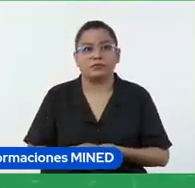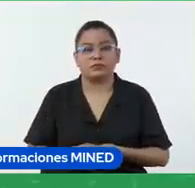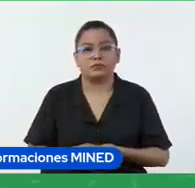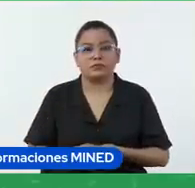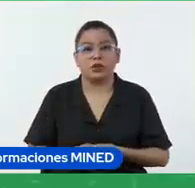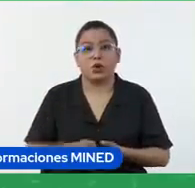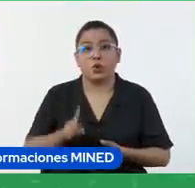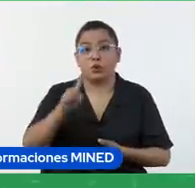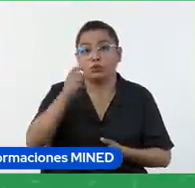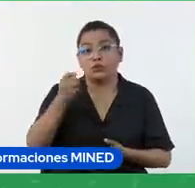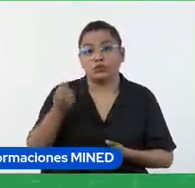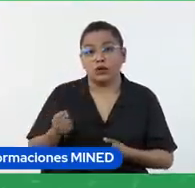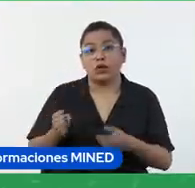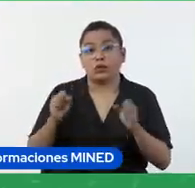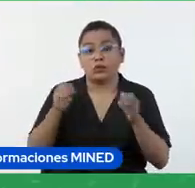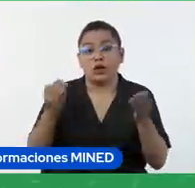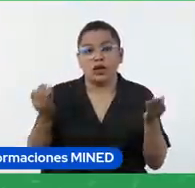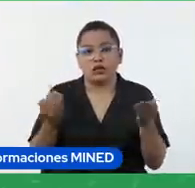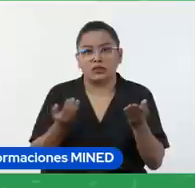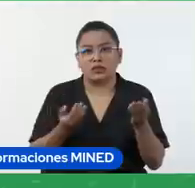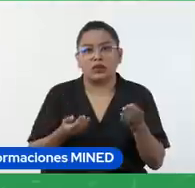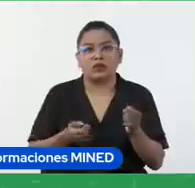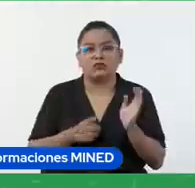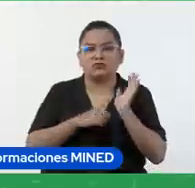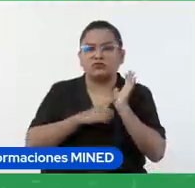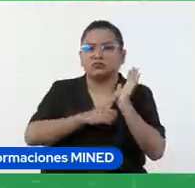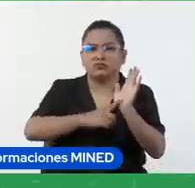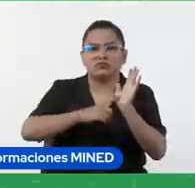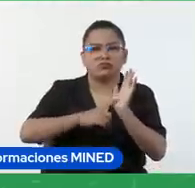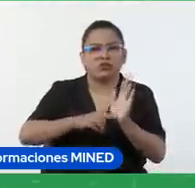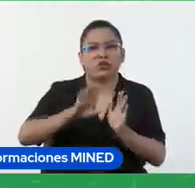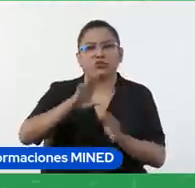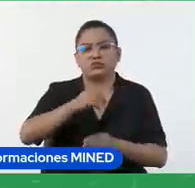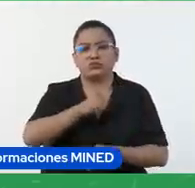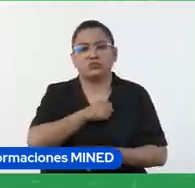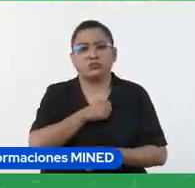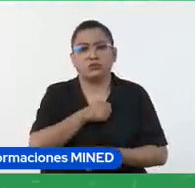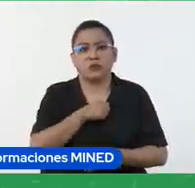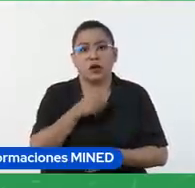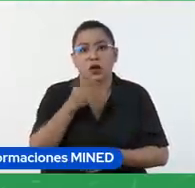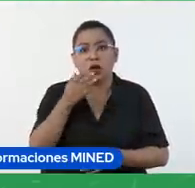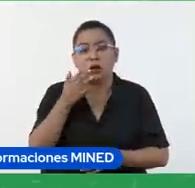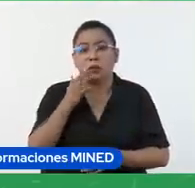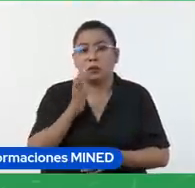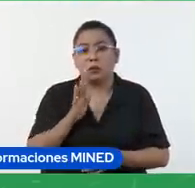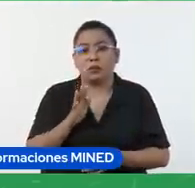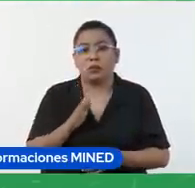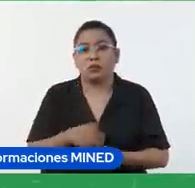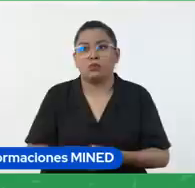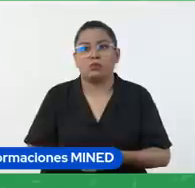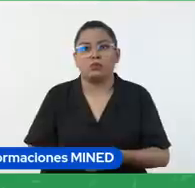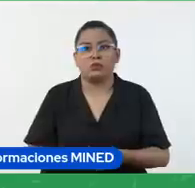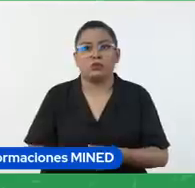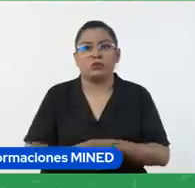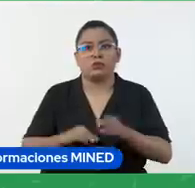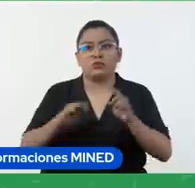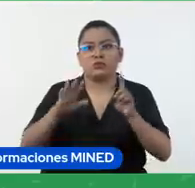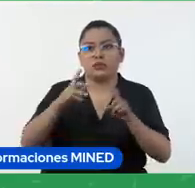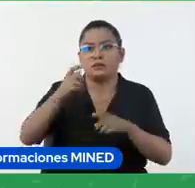un estudiante y todas las evidencias de su trabajo durante el semestre o el año